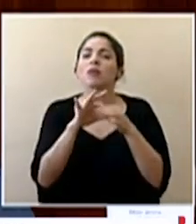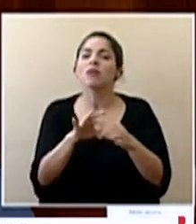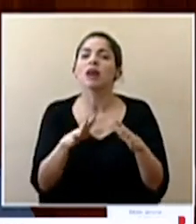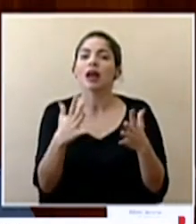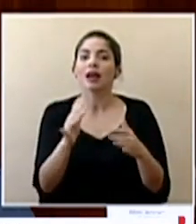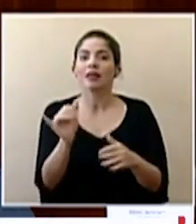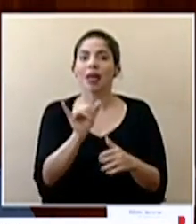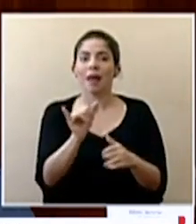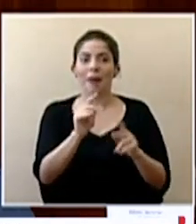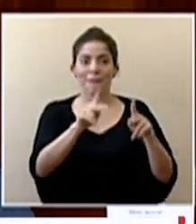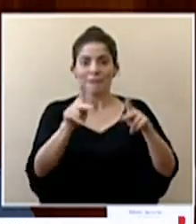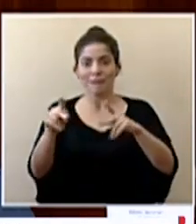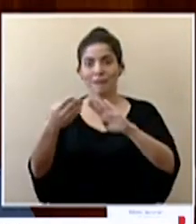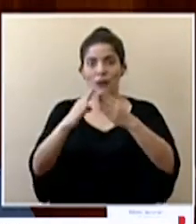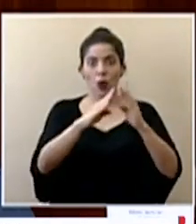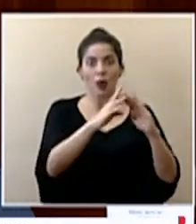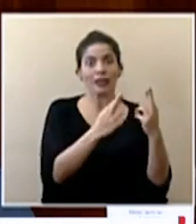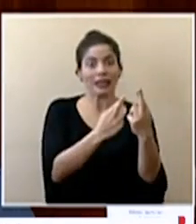respuesta también de la población.